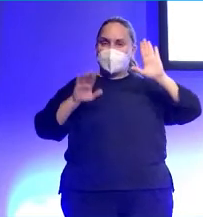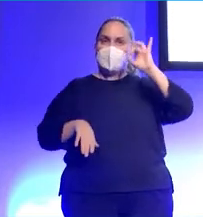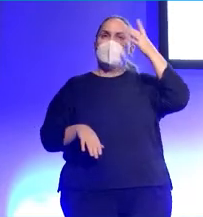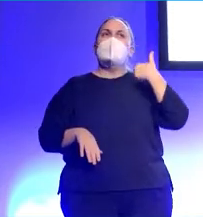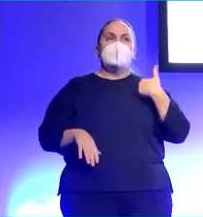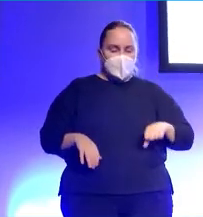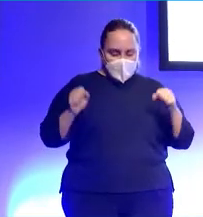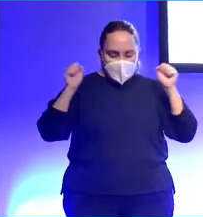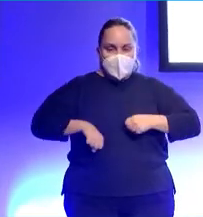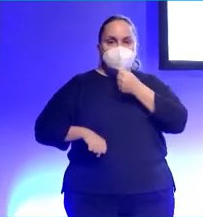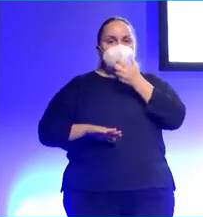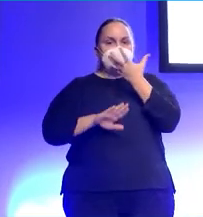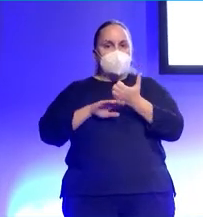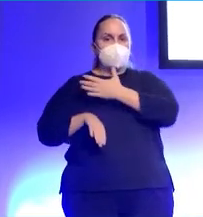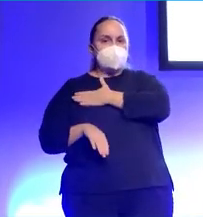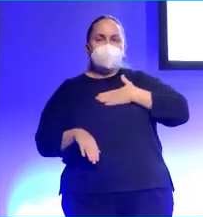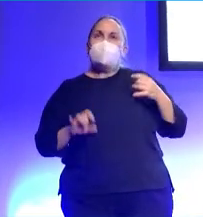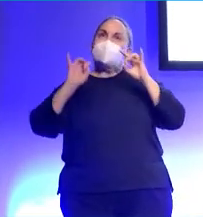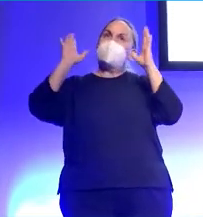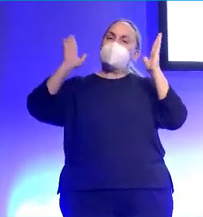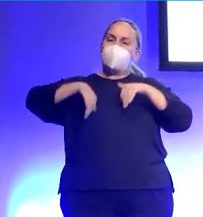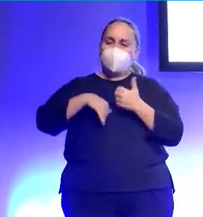quiero montar un podcast, pero no lo tengo claro,